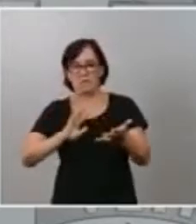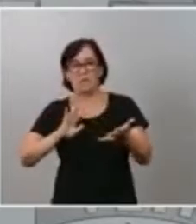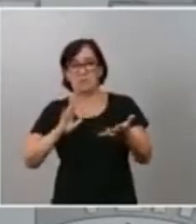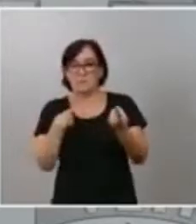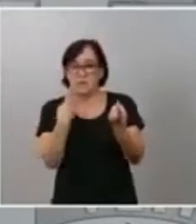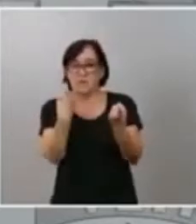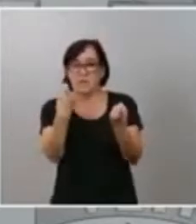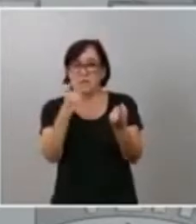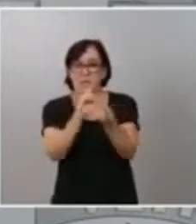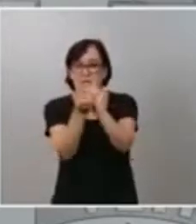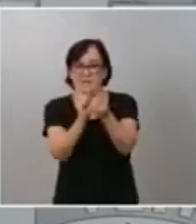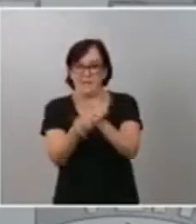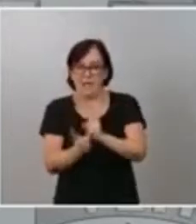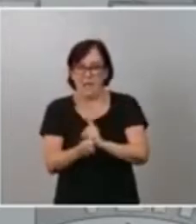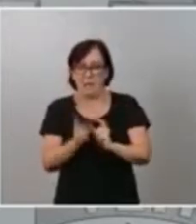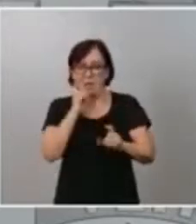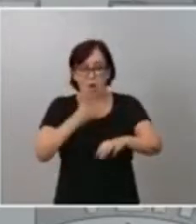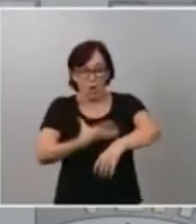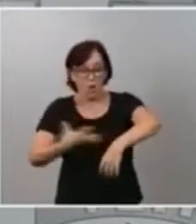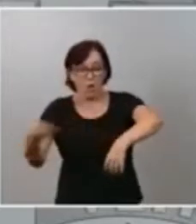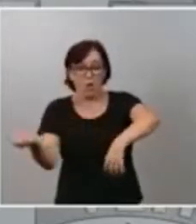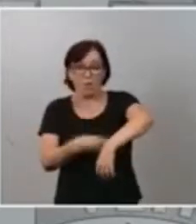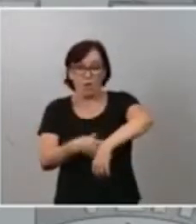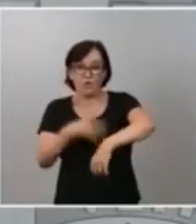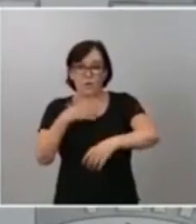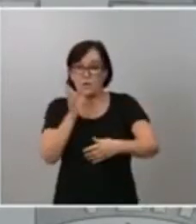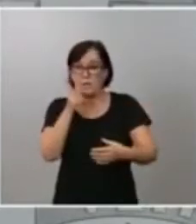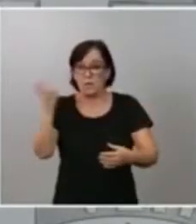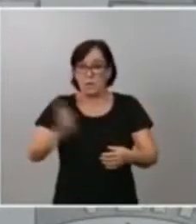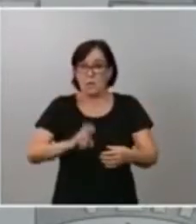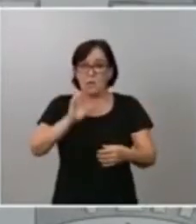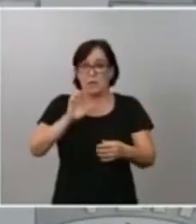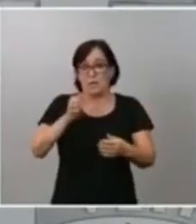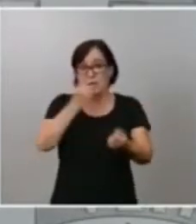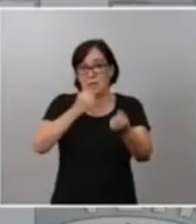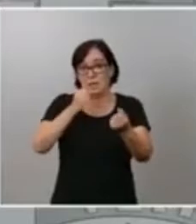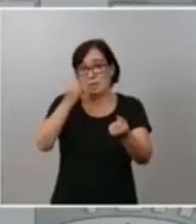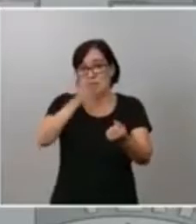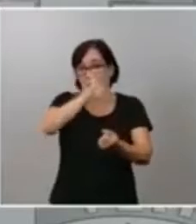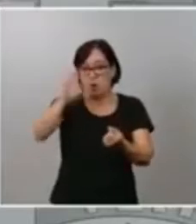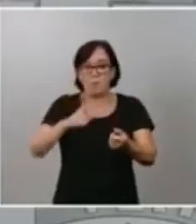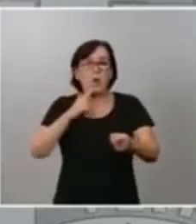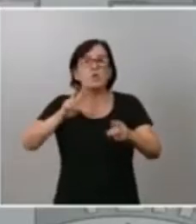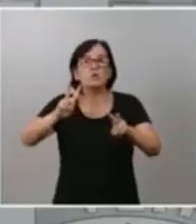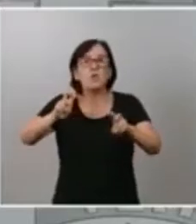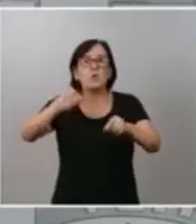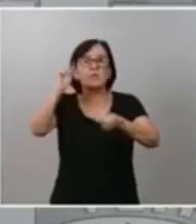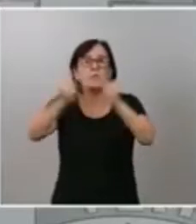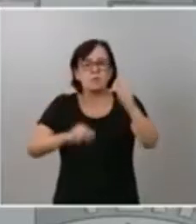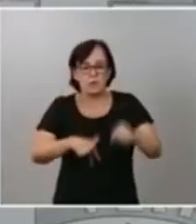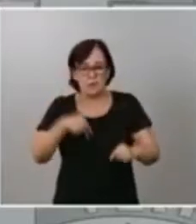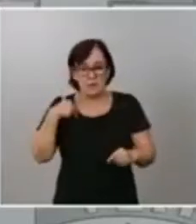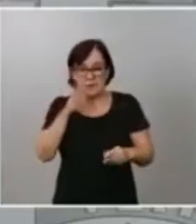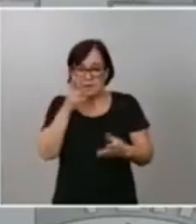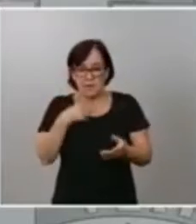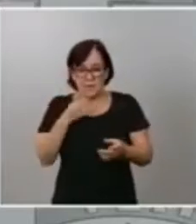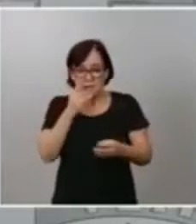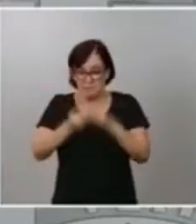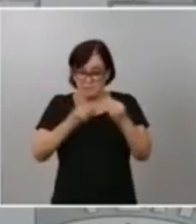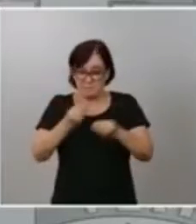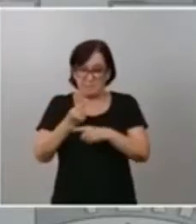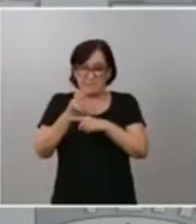con los fondos que nos vienen de Europa, con unos nuevos presupuestos generales del Estado. Si fue imperativo en la emergencia sanitaria